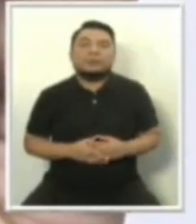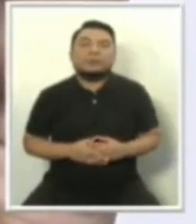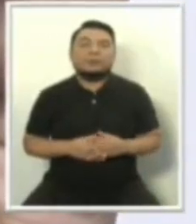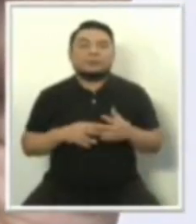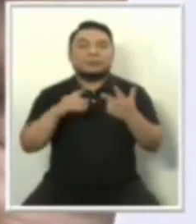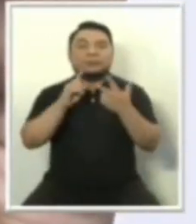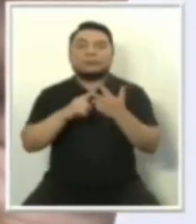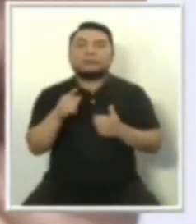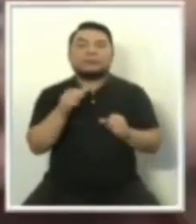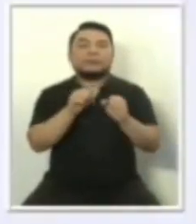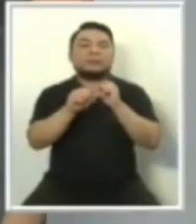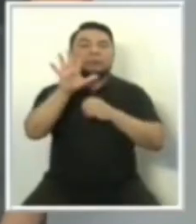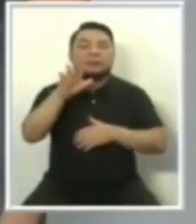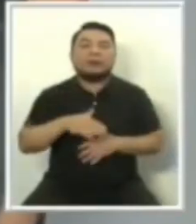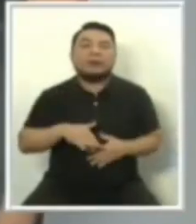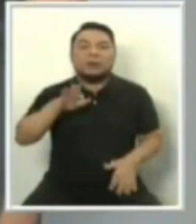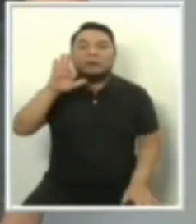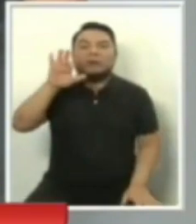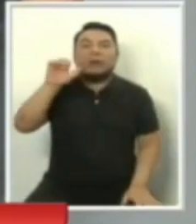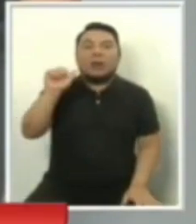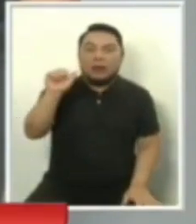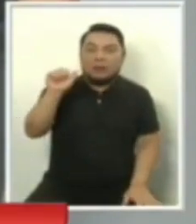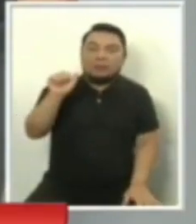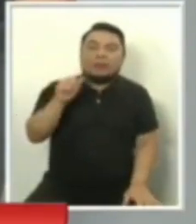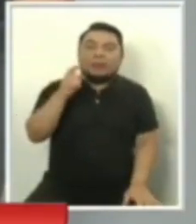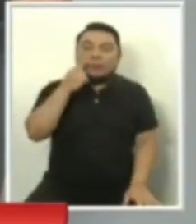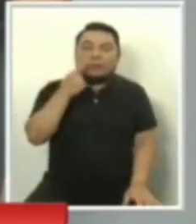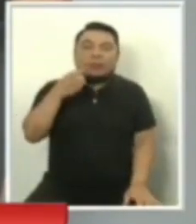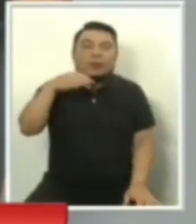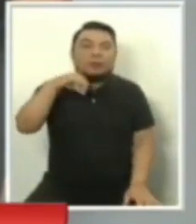Número 5, Frente Amplio, Marco Arana.